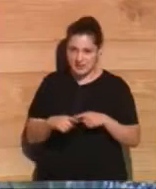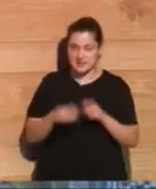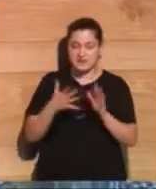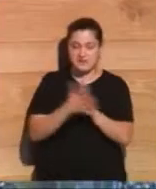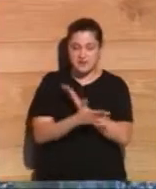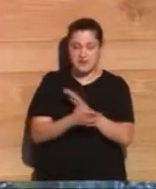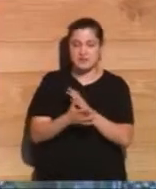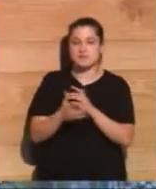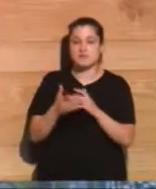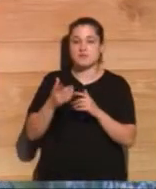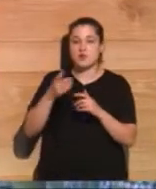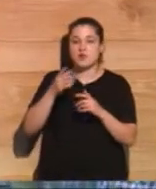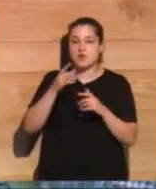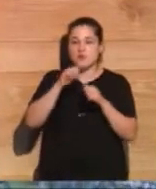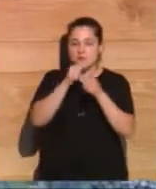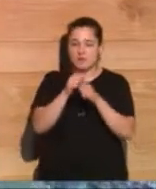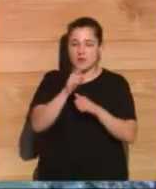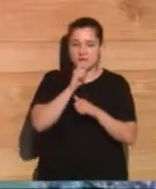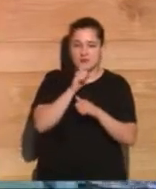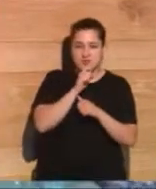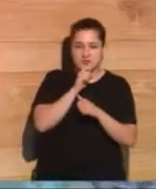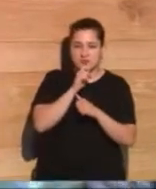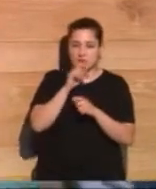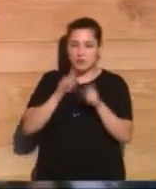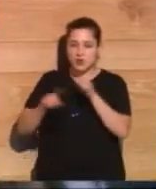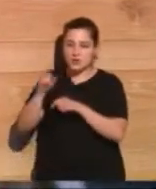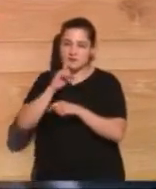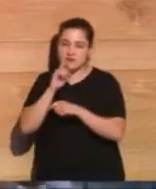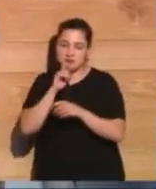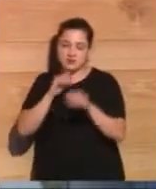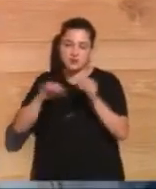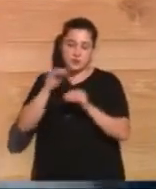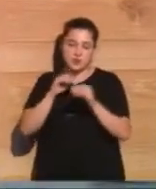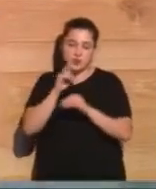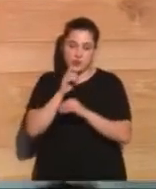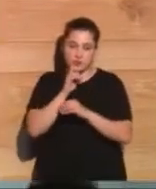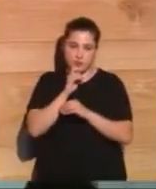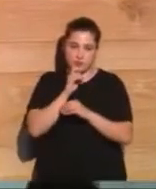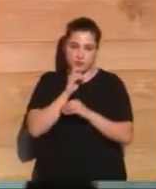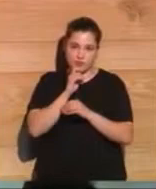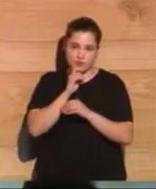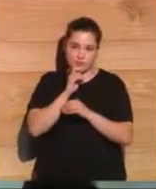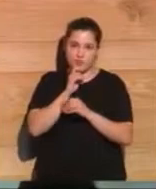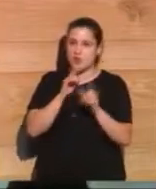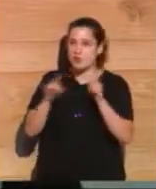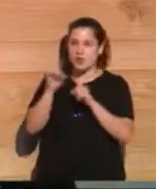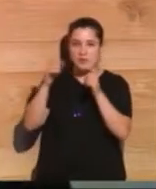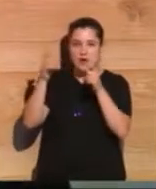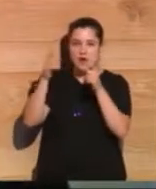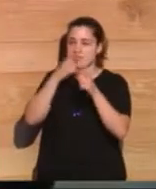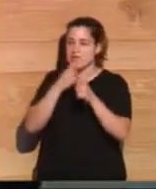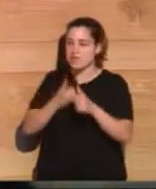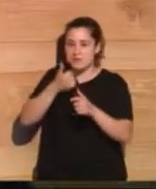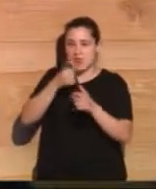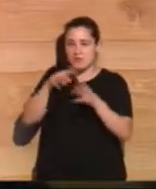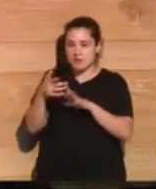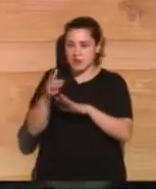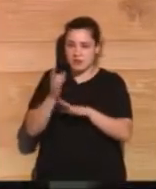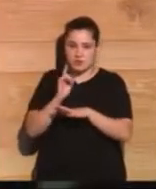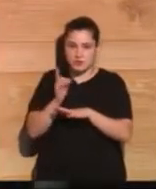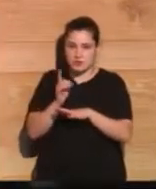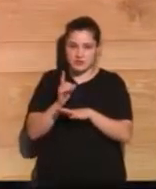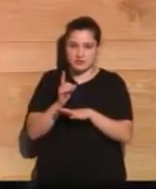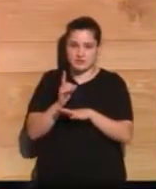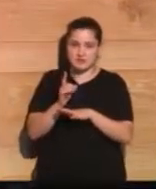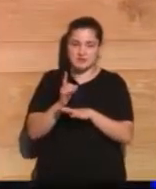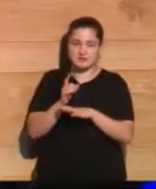¿cómo resolvemos de manera compleja un problema que es complejo? Y no como lo simplificamos, lo segmentamos, y la